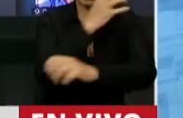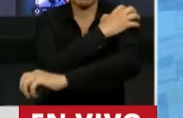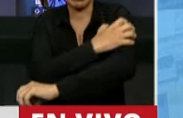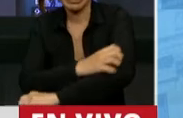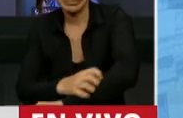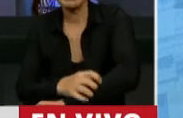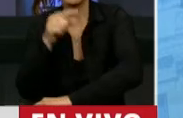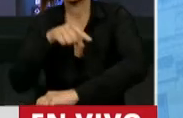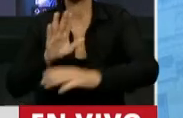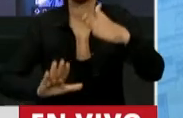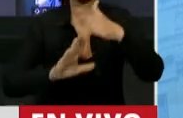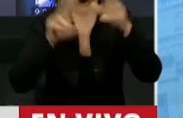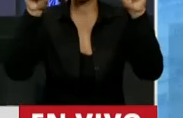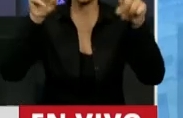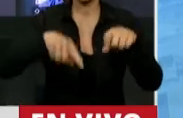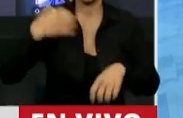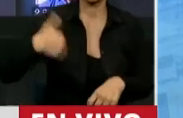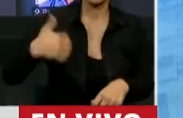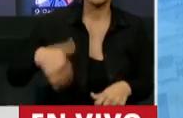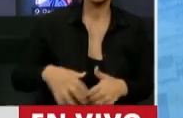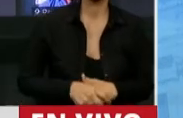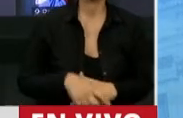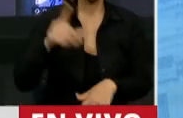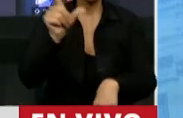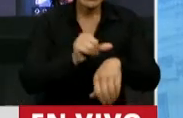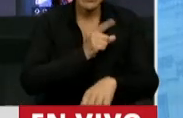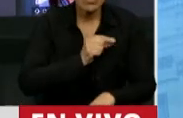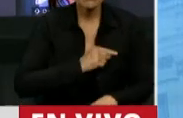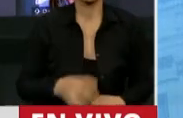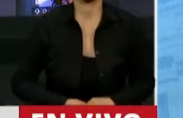verdadero problema de nuestro país. La pobreza que les duela.